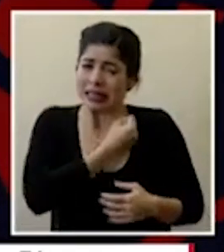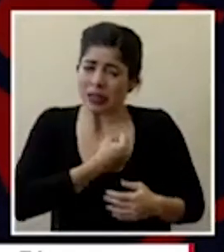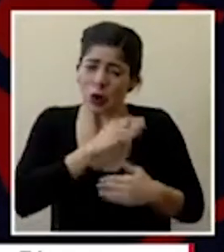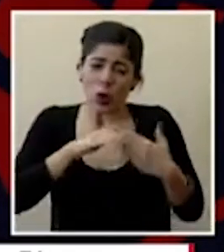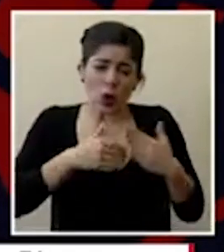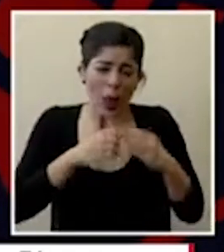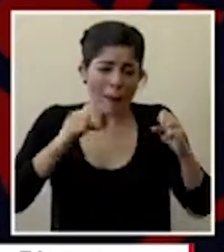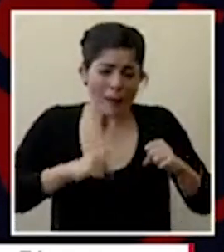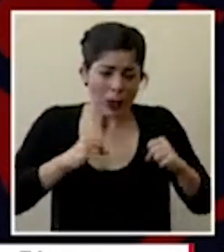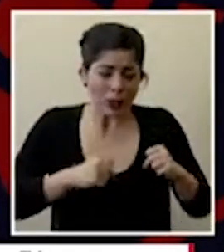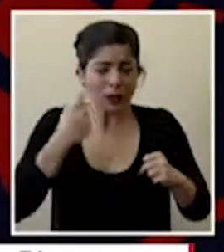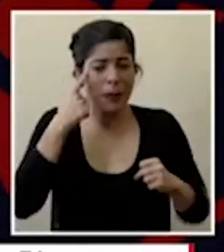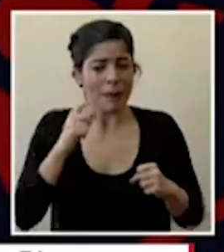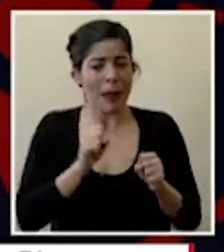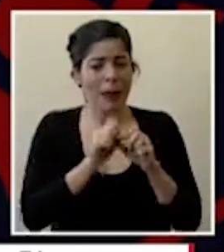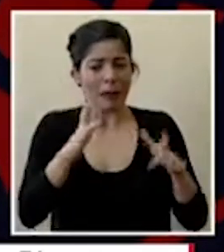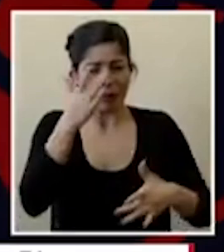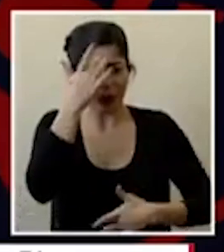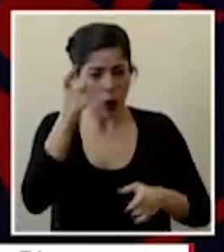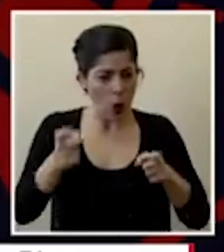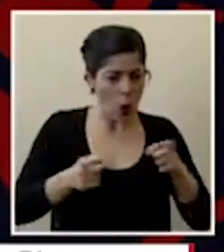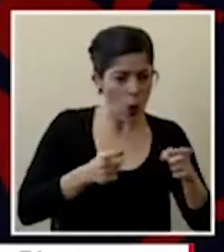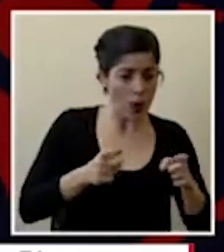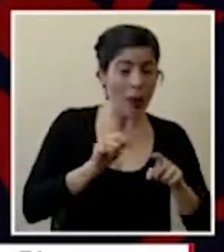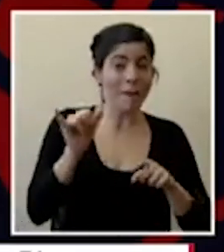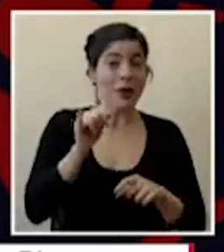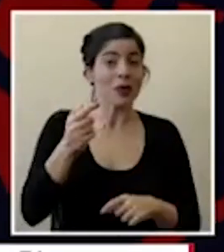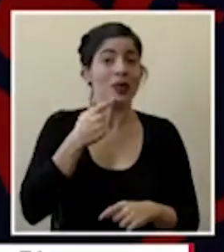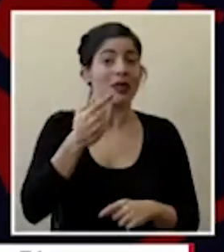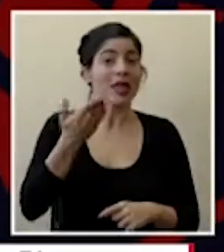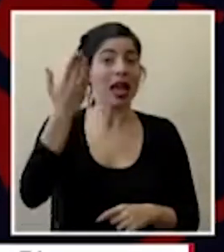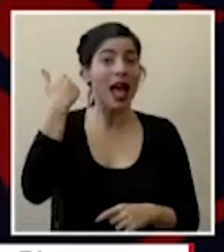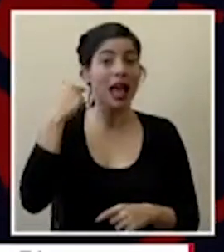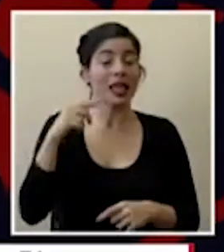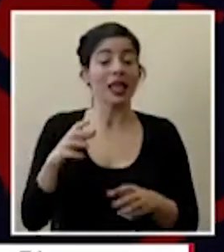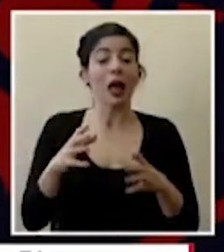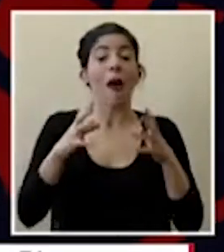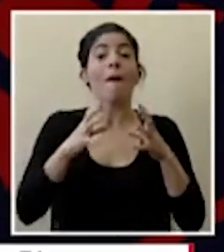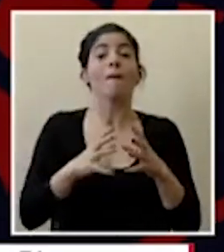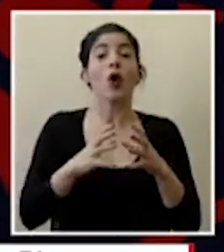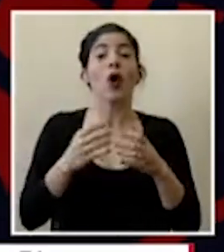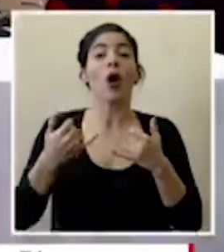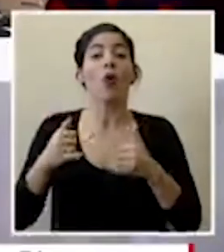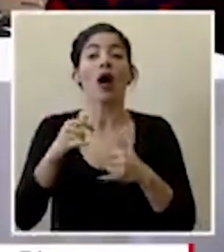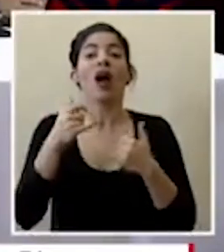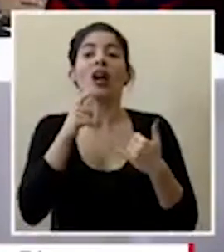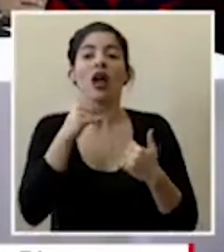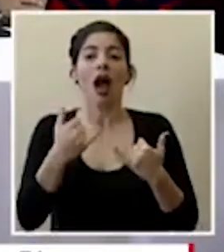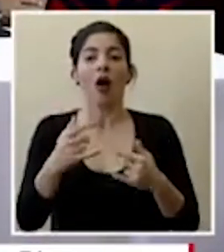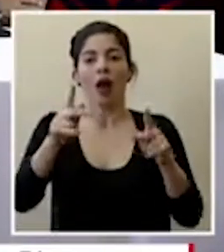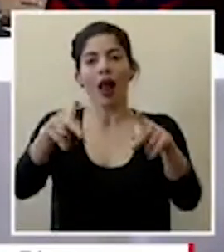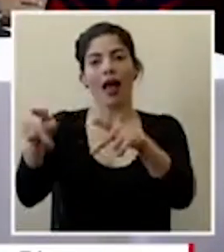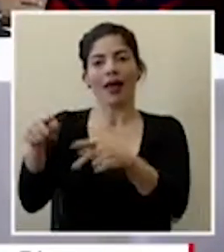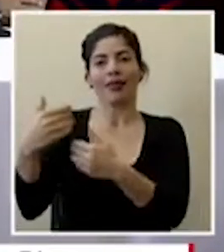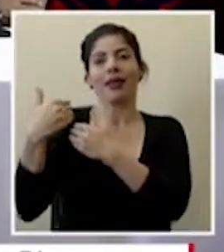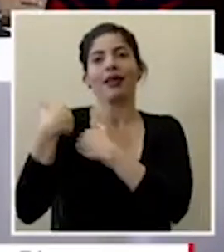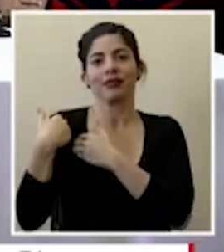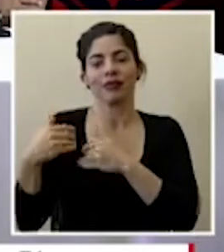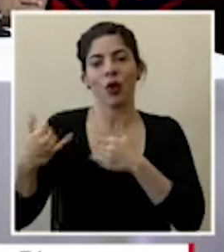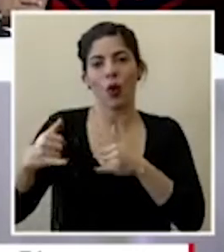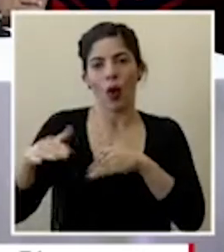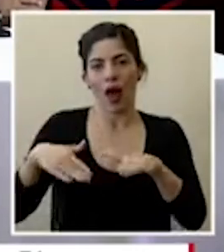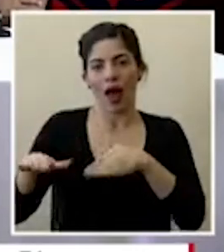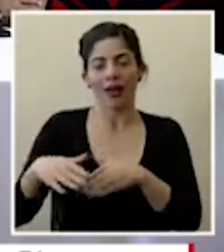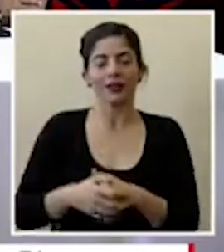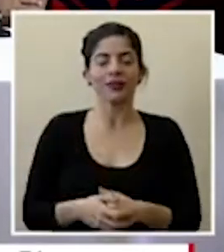para que esta pandemia se pueda controlar pero como lo dije la vez pasada la bola está en la cancha de la población doctor sala su mensaje